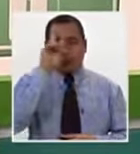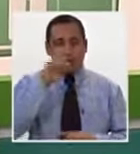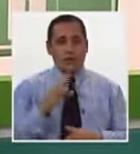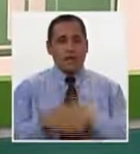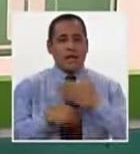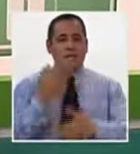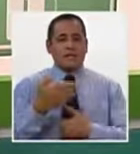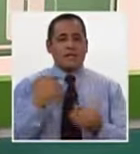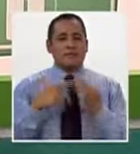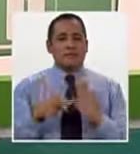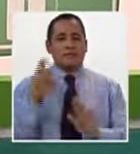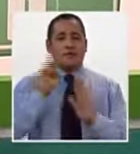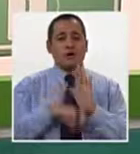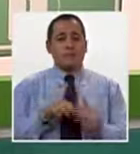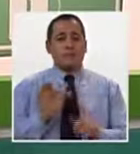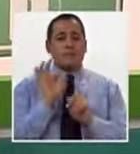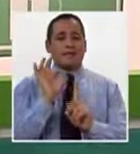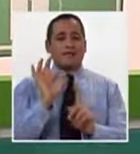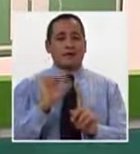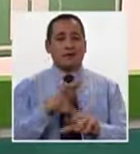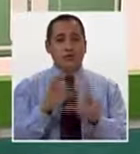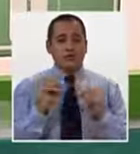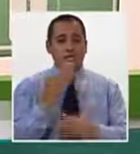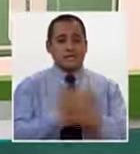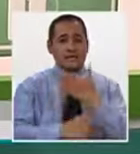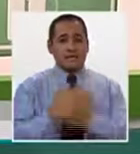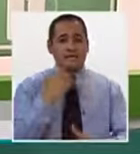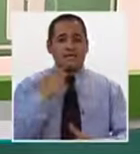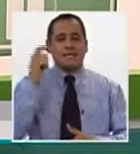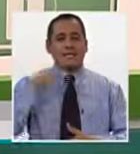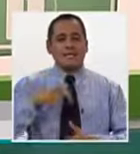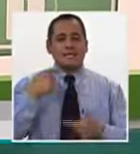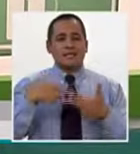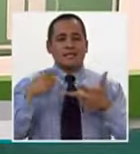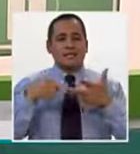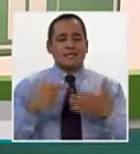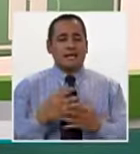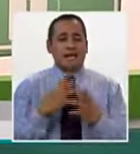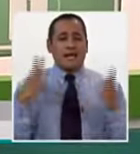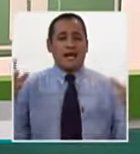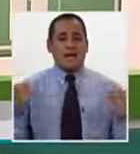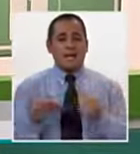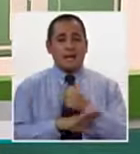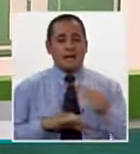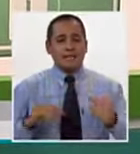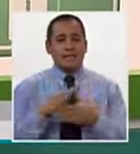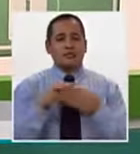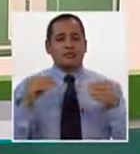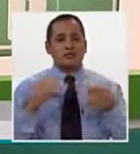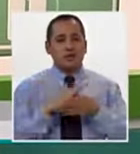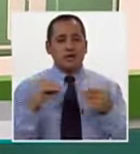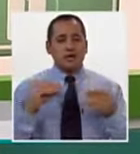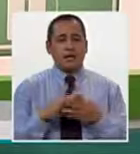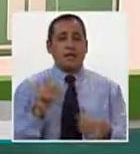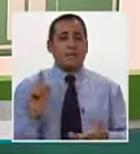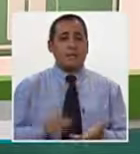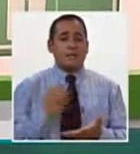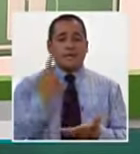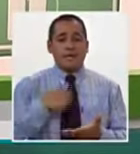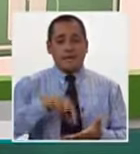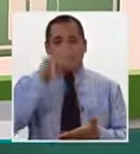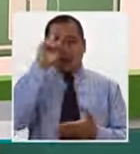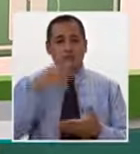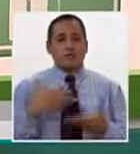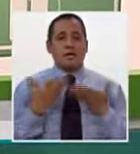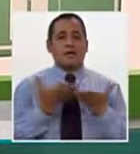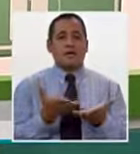el desarrollar programas específicos de discapacidad, requieren de una gran línea de base histórica que por primera vez en